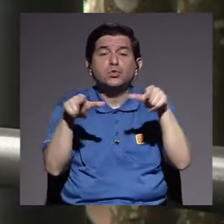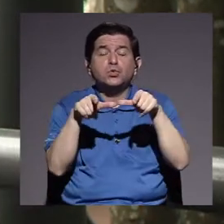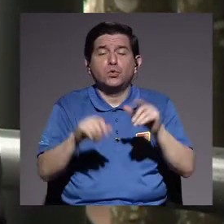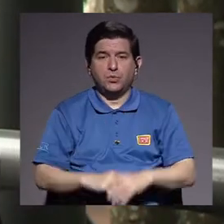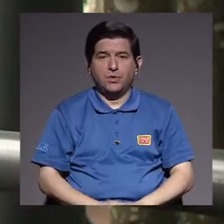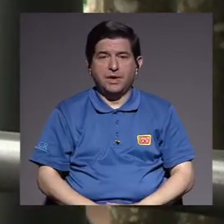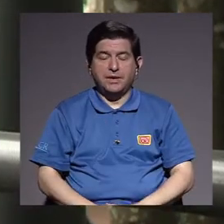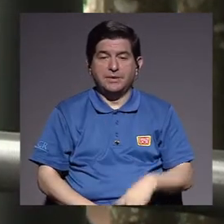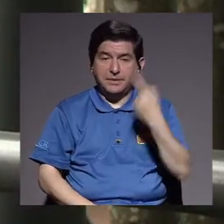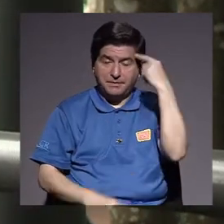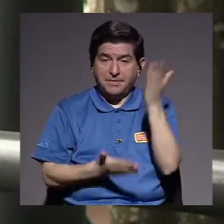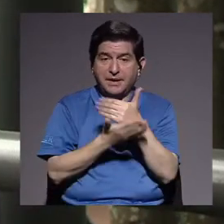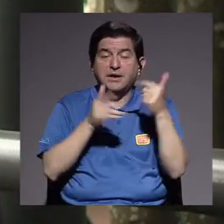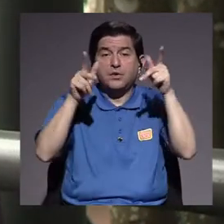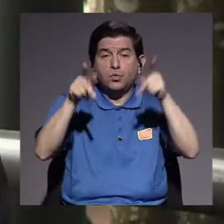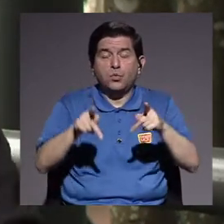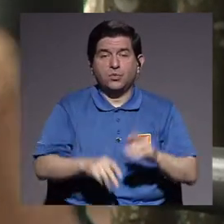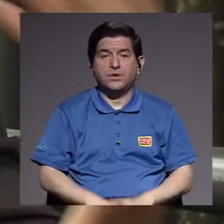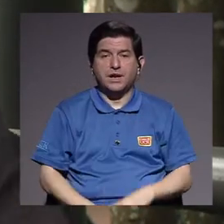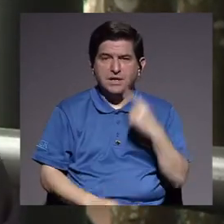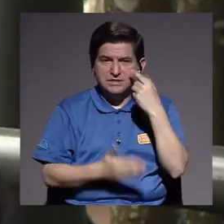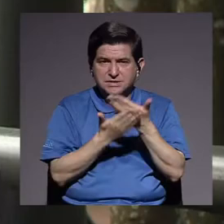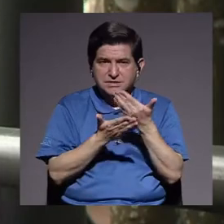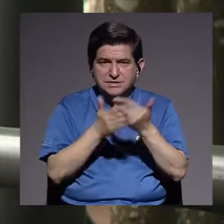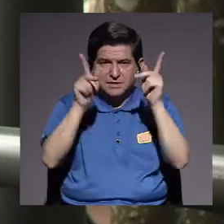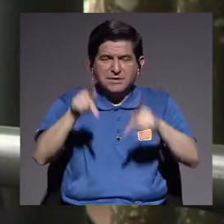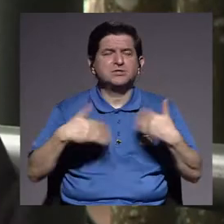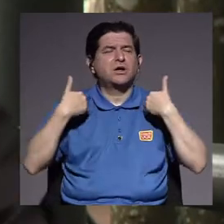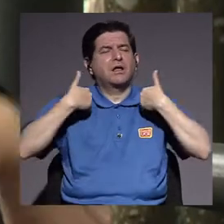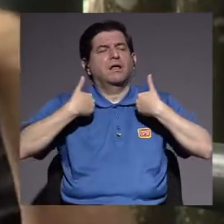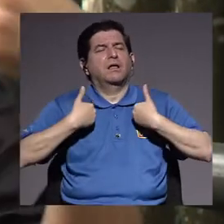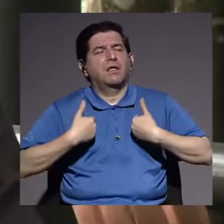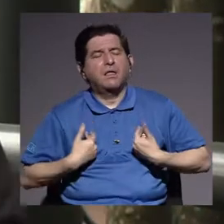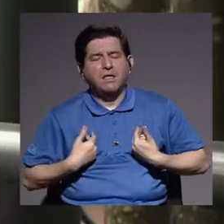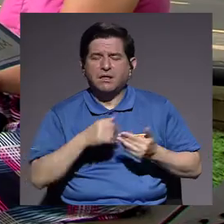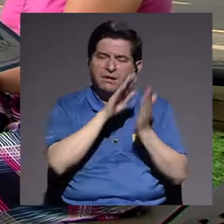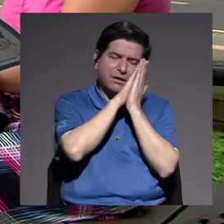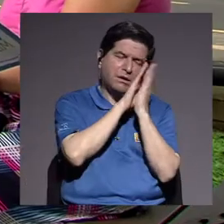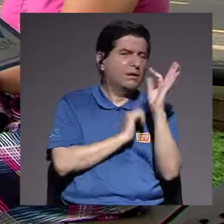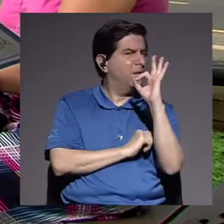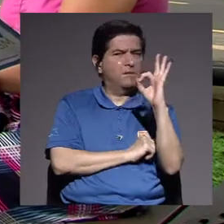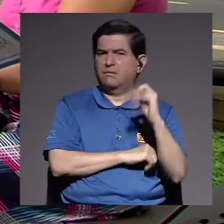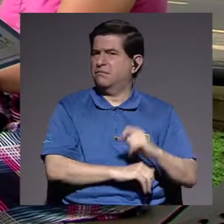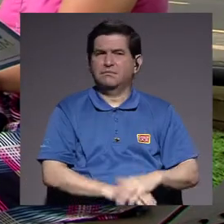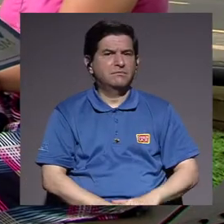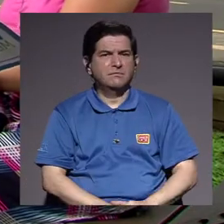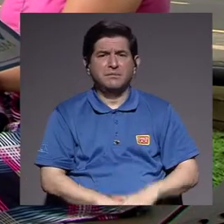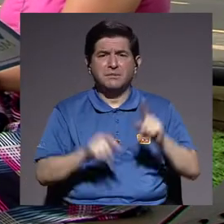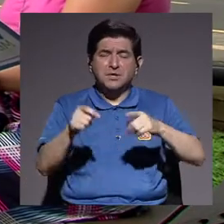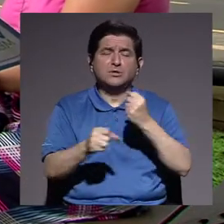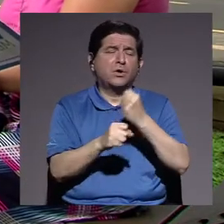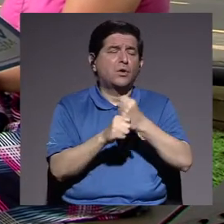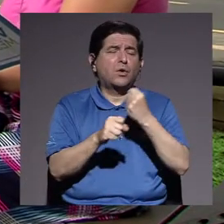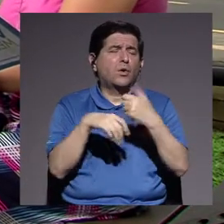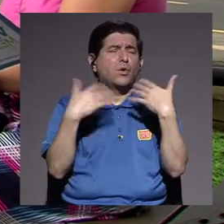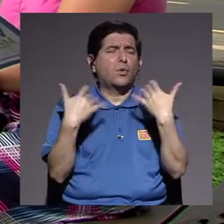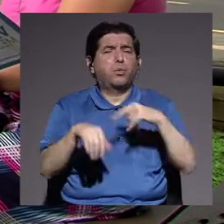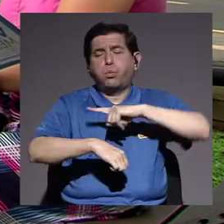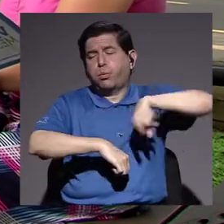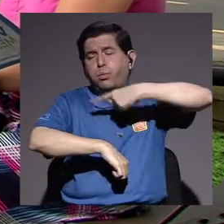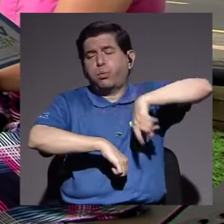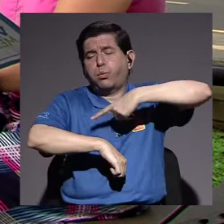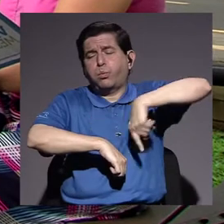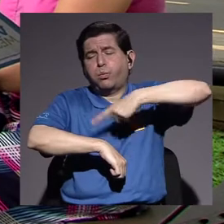para ciertas personas, ¿verdad? Hay testimonios de gente que se siente muy cansada, hay gente que no duerme bien, hay gente que trabaja de más ahora, ¿no?